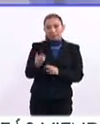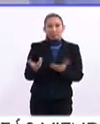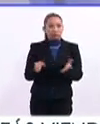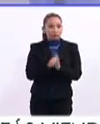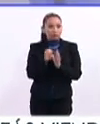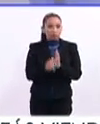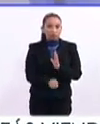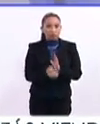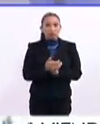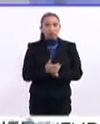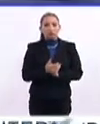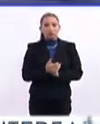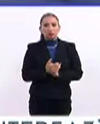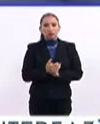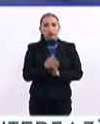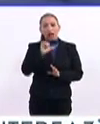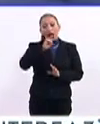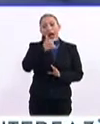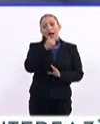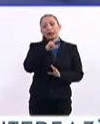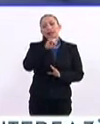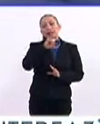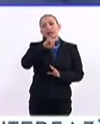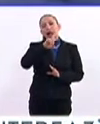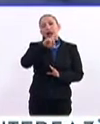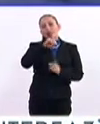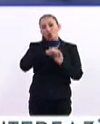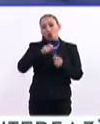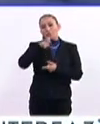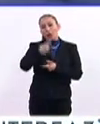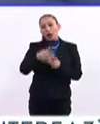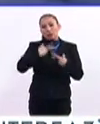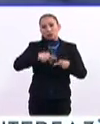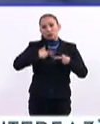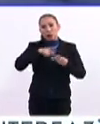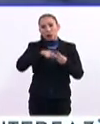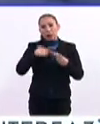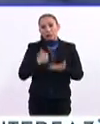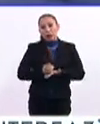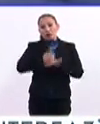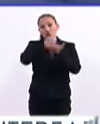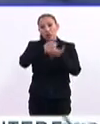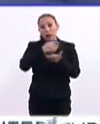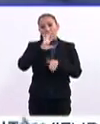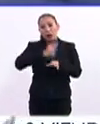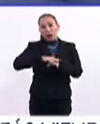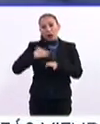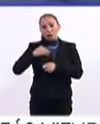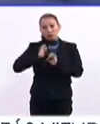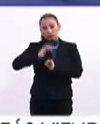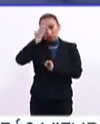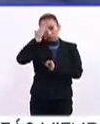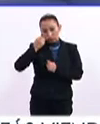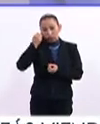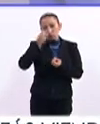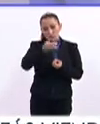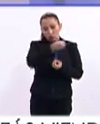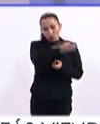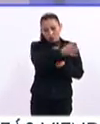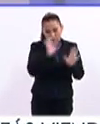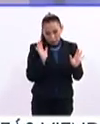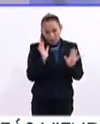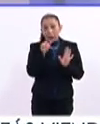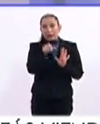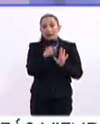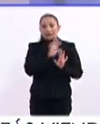las partes de los aguinaldos, las partes de los sueldos, fue un rescate financiero que obtuvieron los rectores. bueno, a raíz de